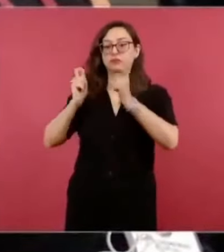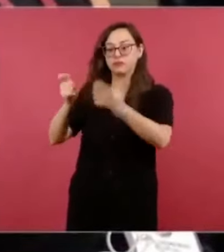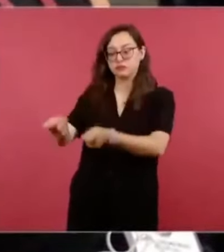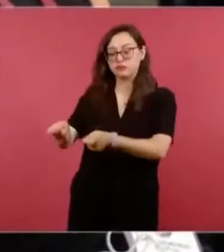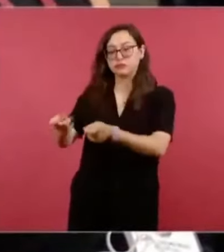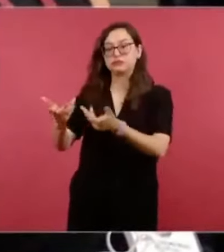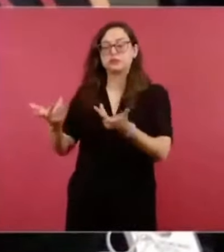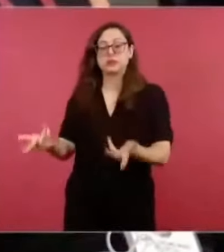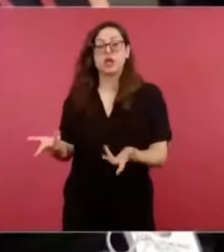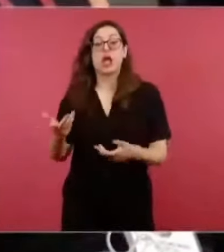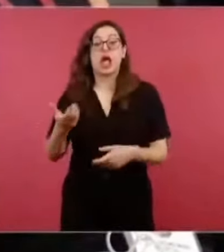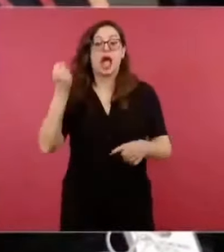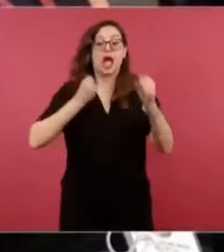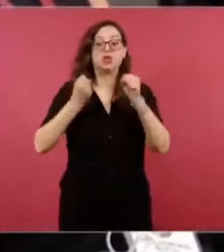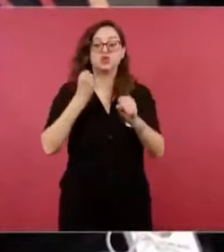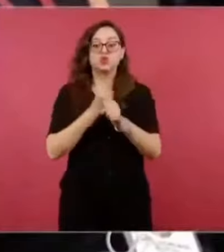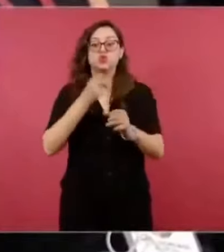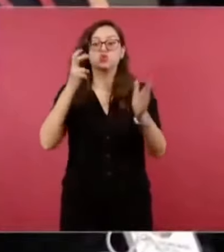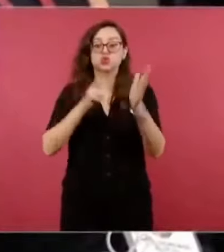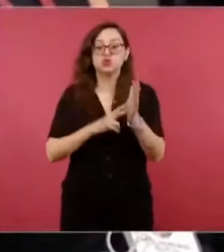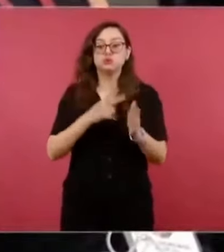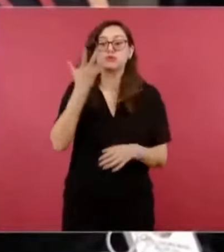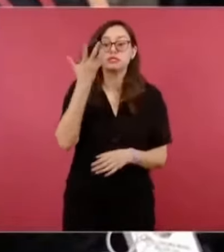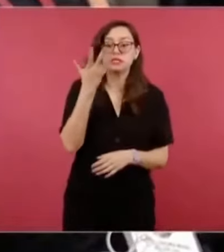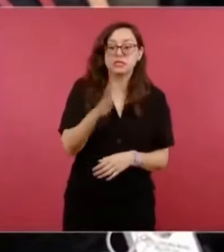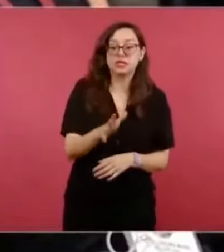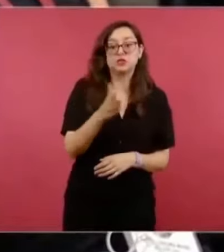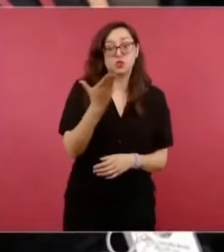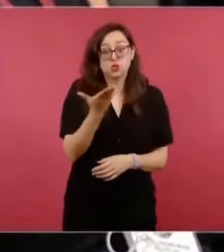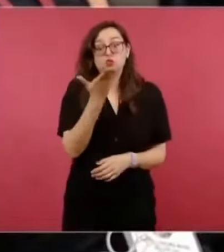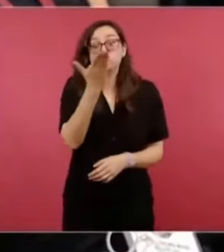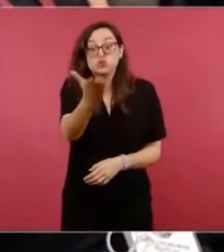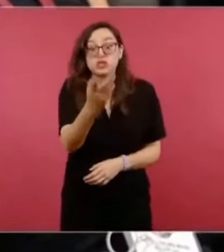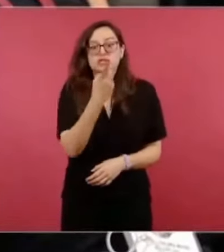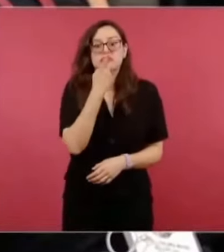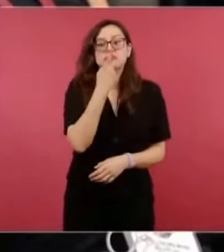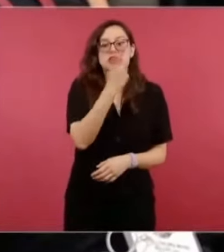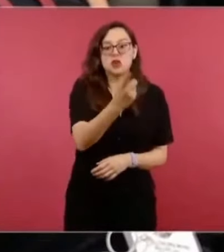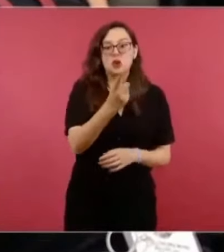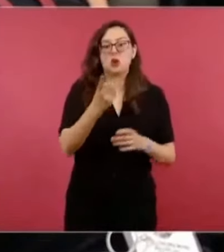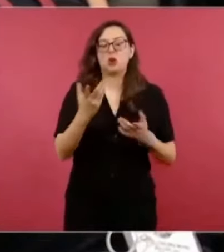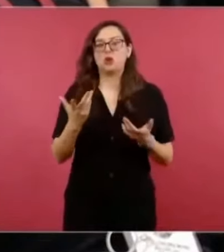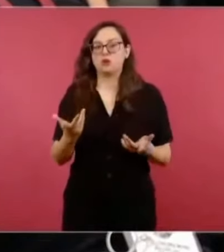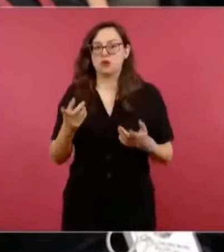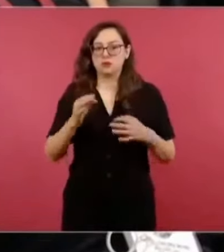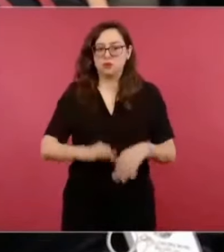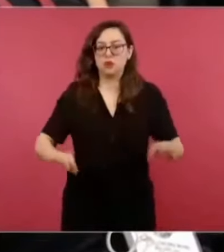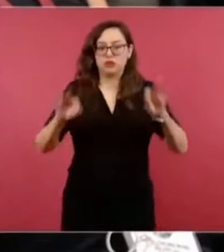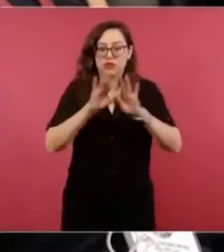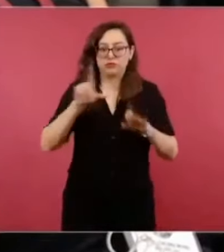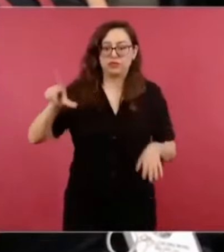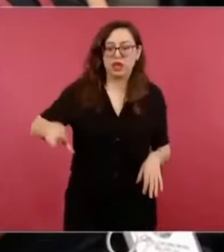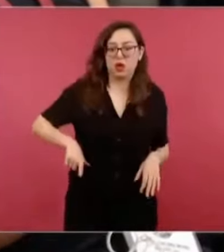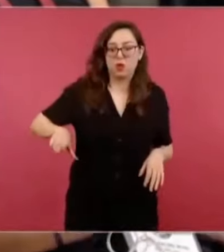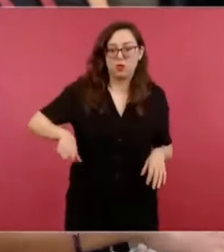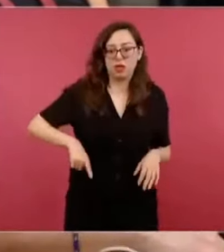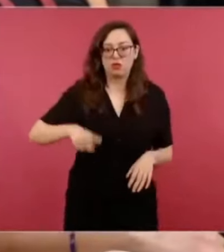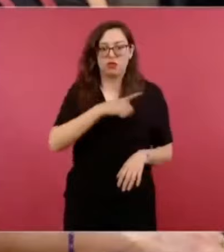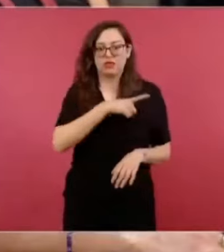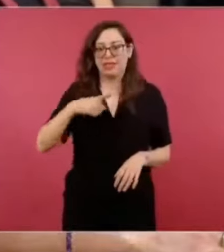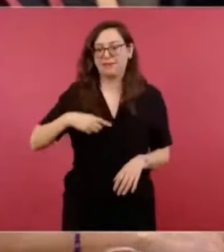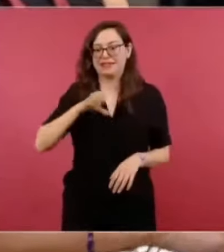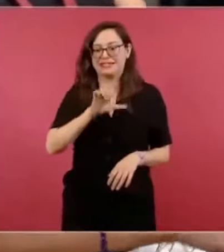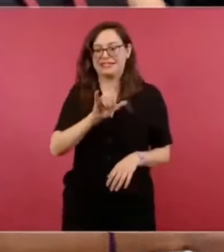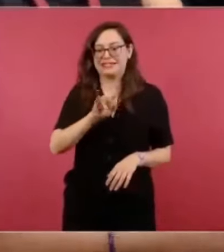que era importante mantener el gobierno civil en manos de los civiles. ¿Sigue pensando lo mismo? Después de… al final de su sexenio ya